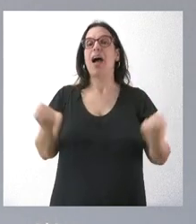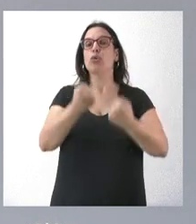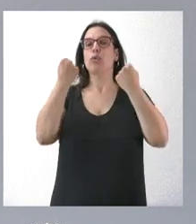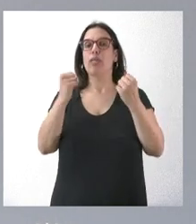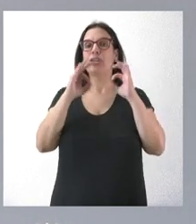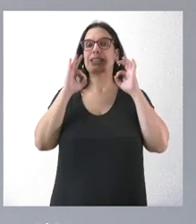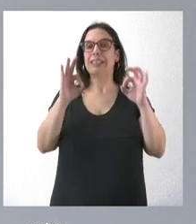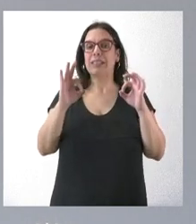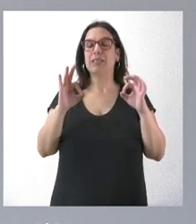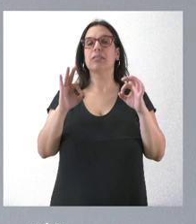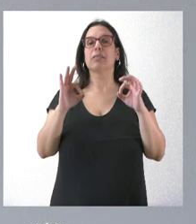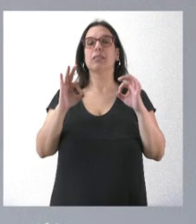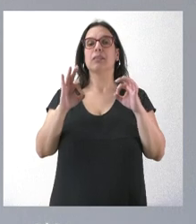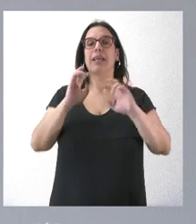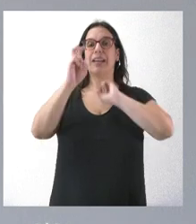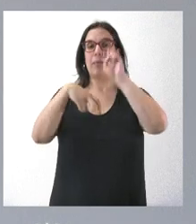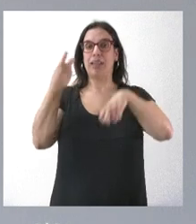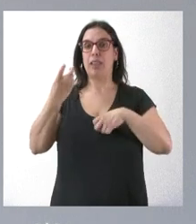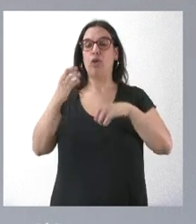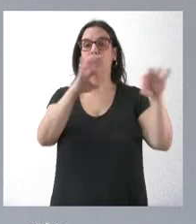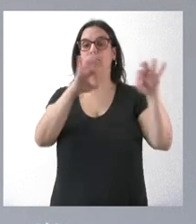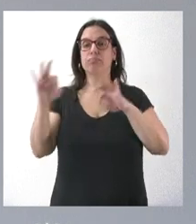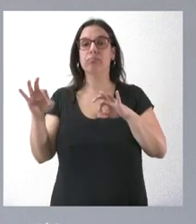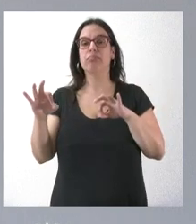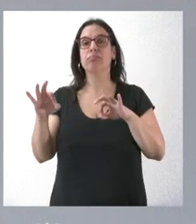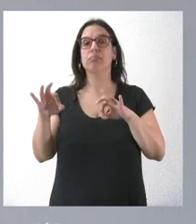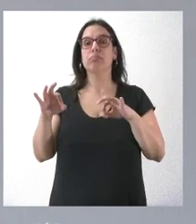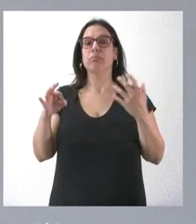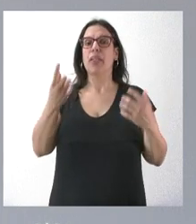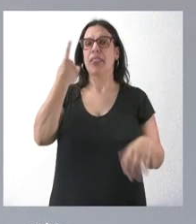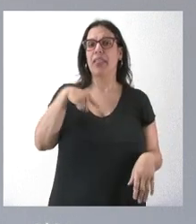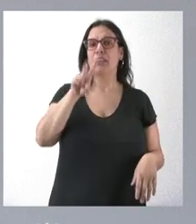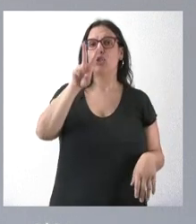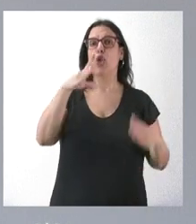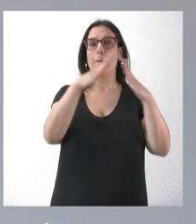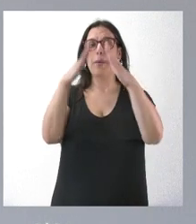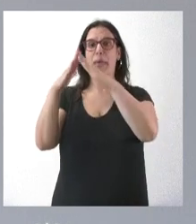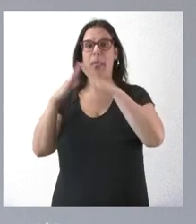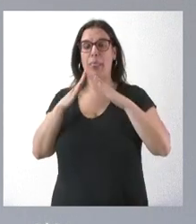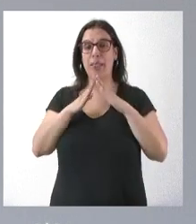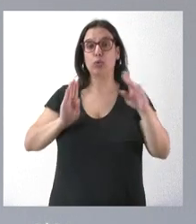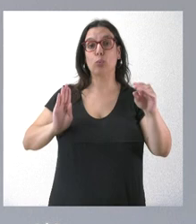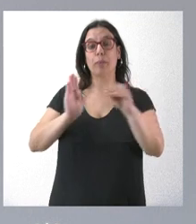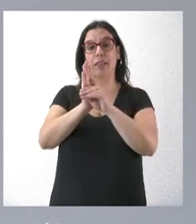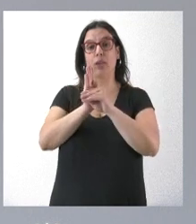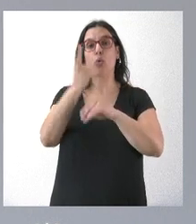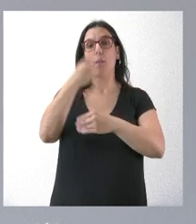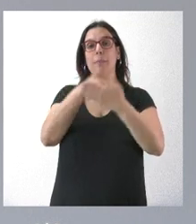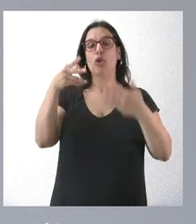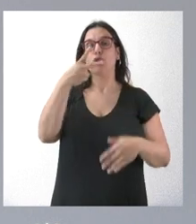residencial de rehabilitación programada importante de 102 viviendas con una subvención de 1